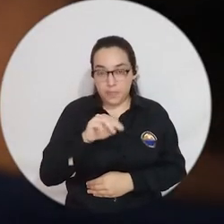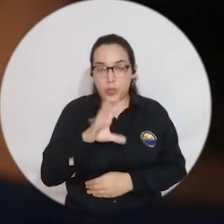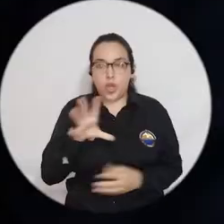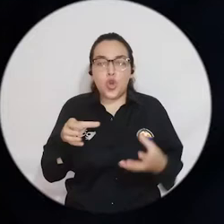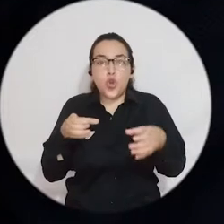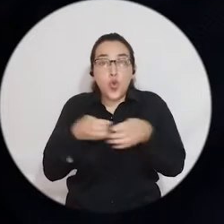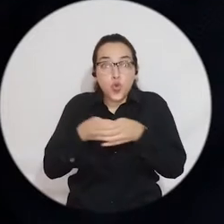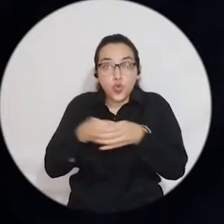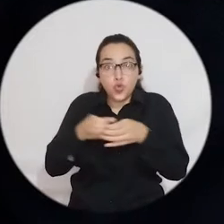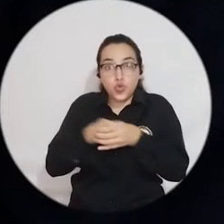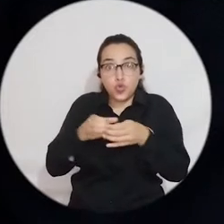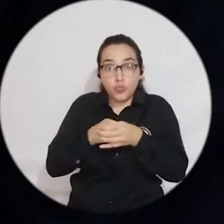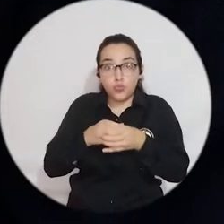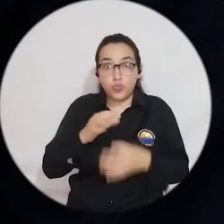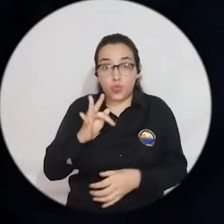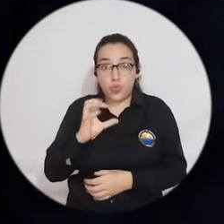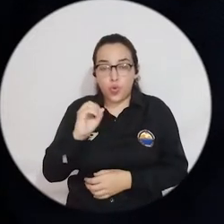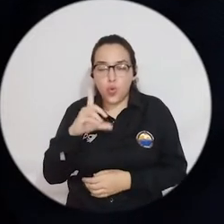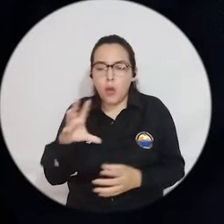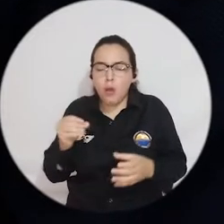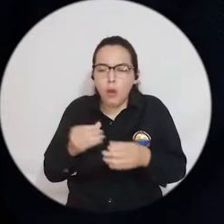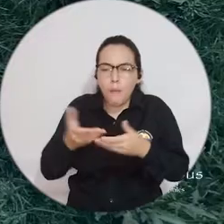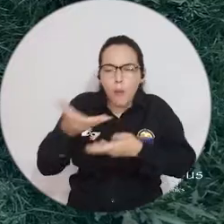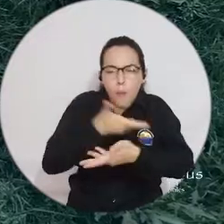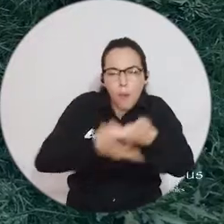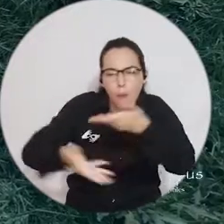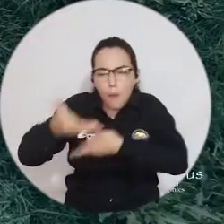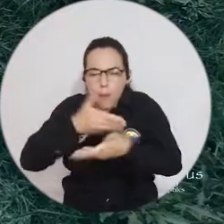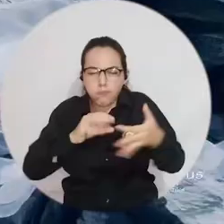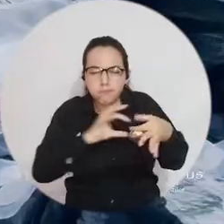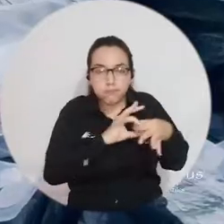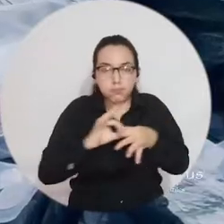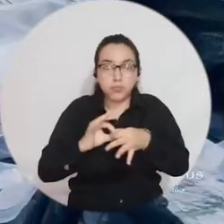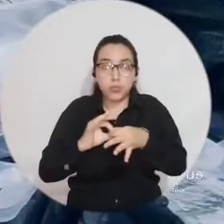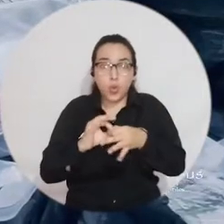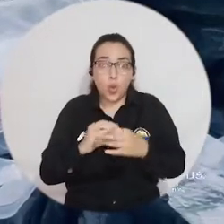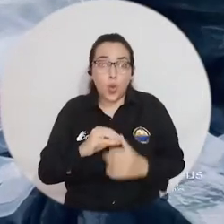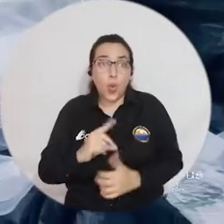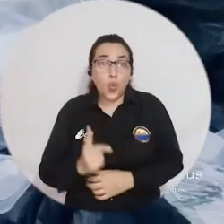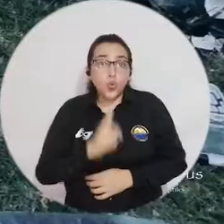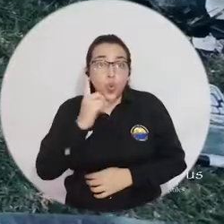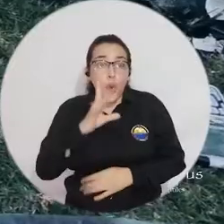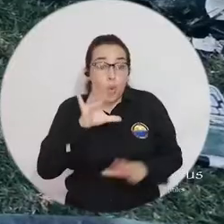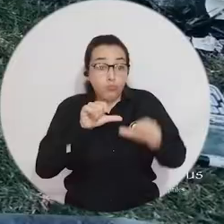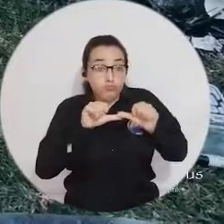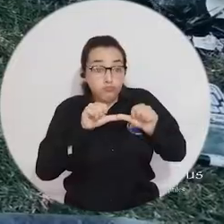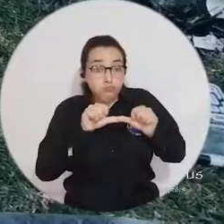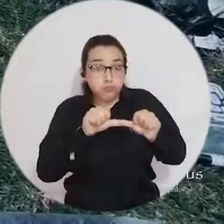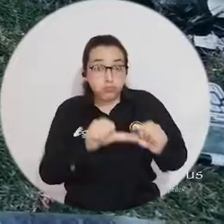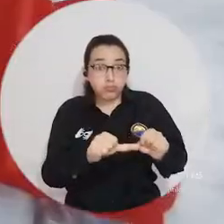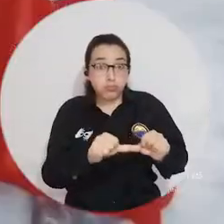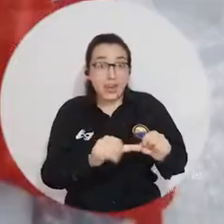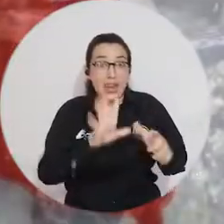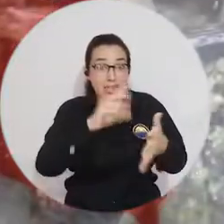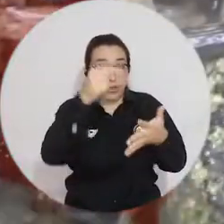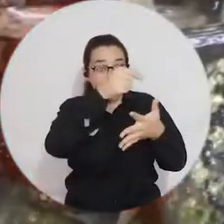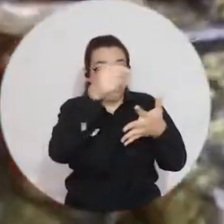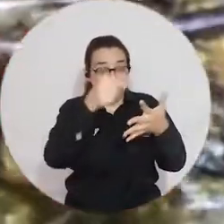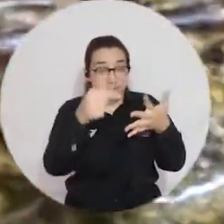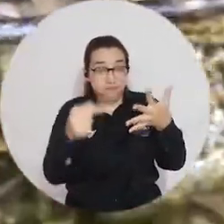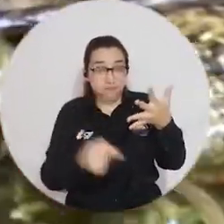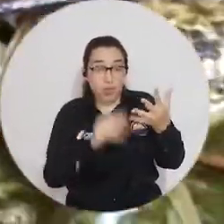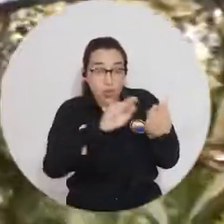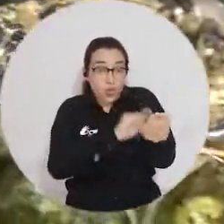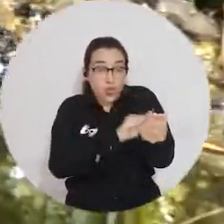la Fundación Atelopus se han unido a este gran esfuerzo coordinado y colaborativo. No solo están asegurando la conservación de las cinco